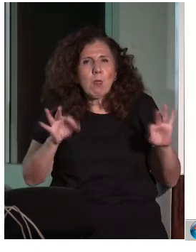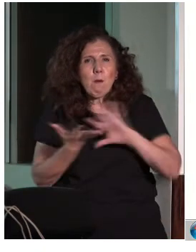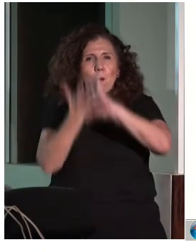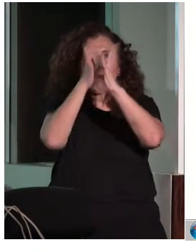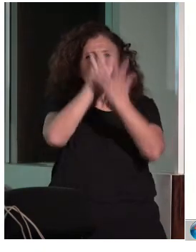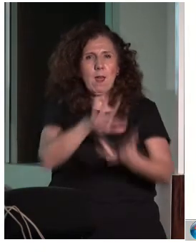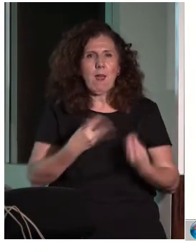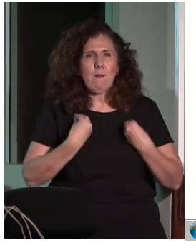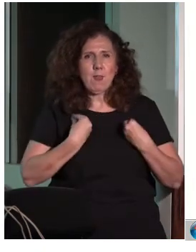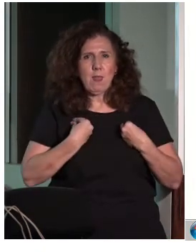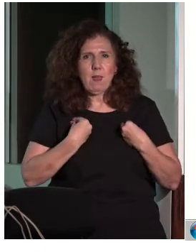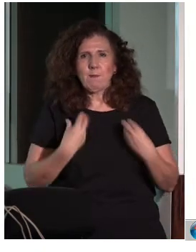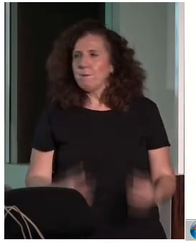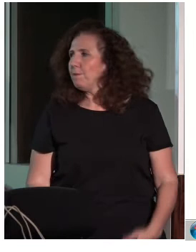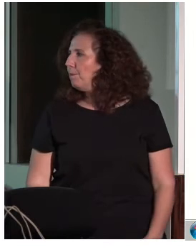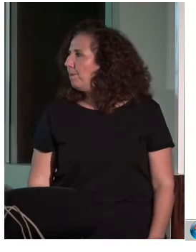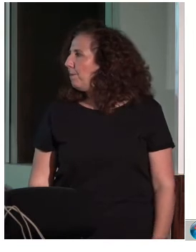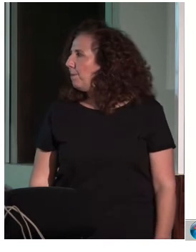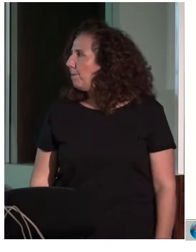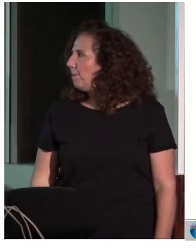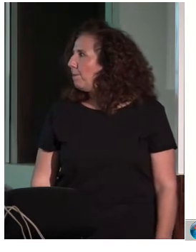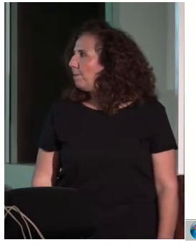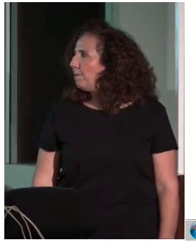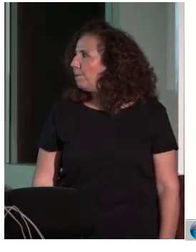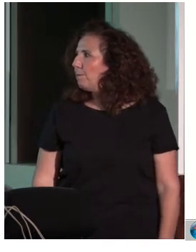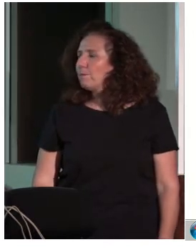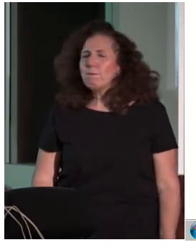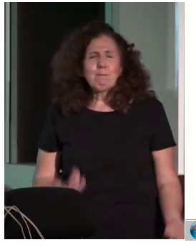Vale, bueno, pues ¿a dónde quiero llegar con esto?